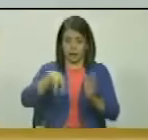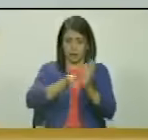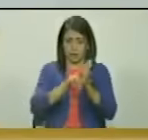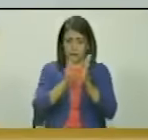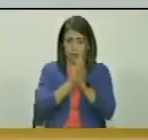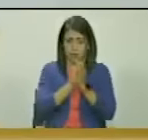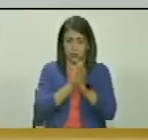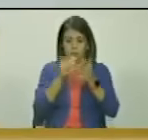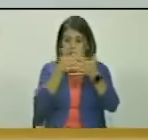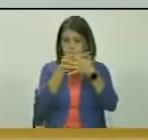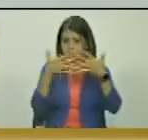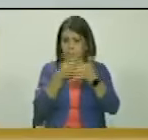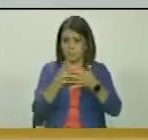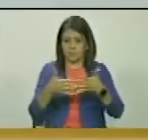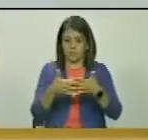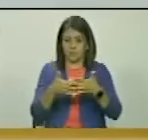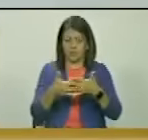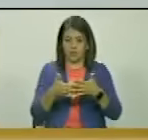por favor la redacción diputado